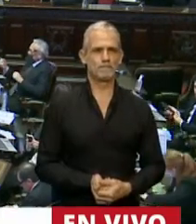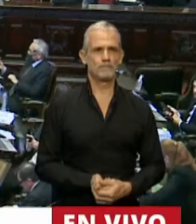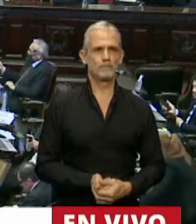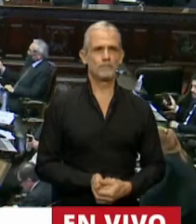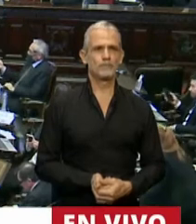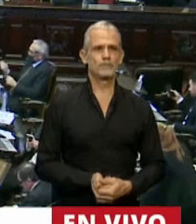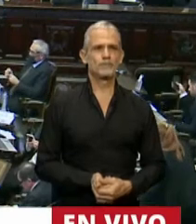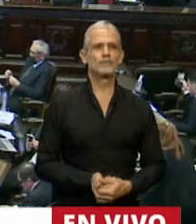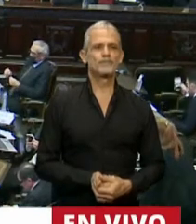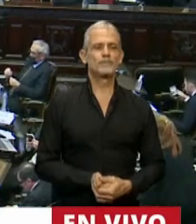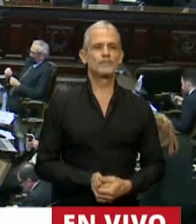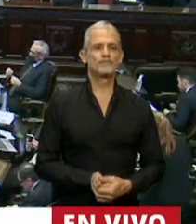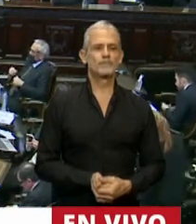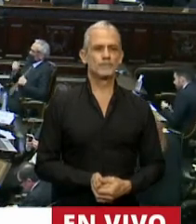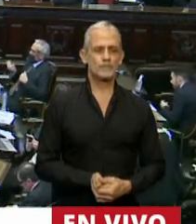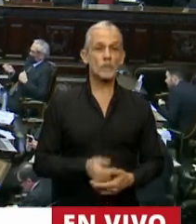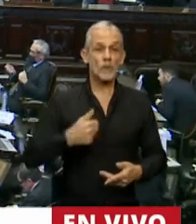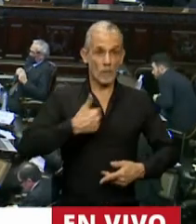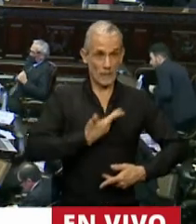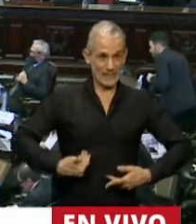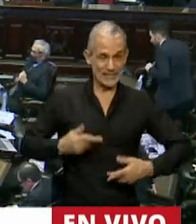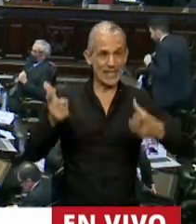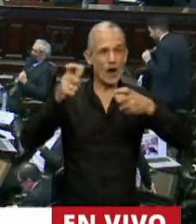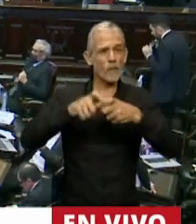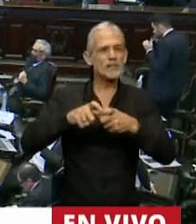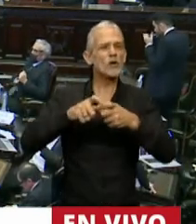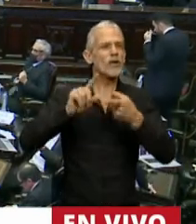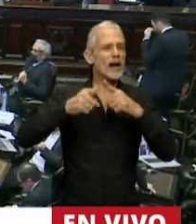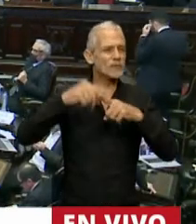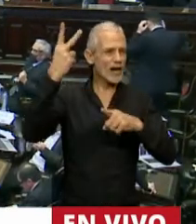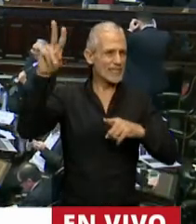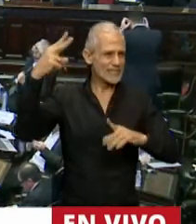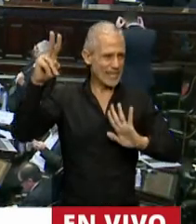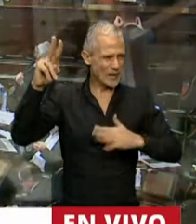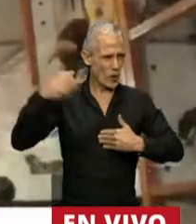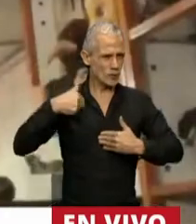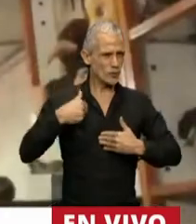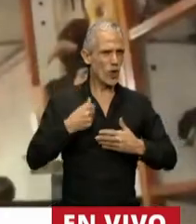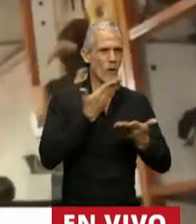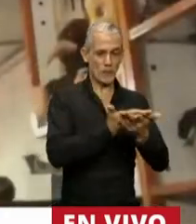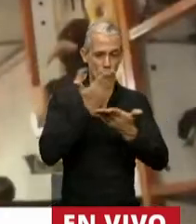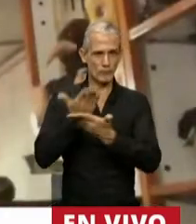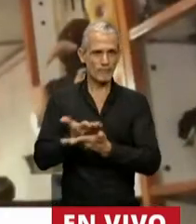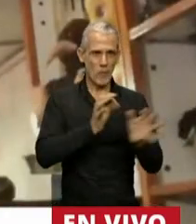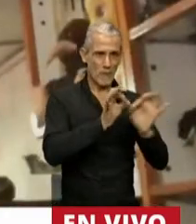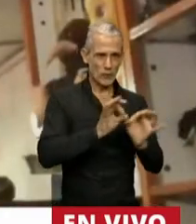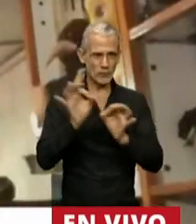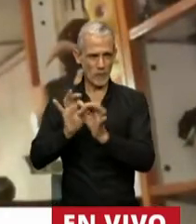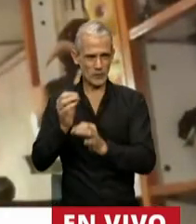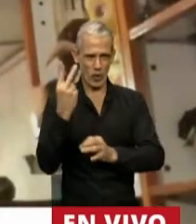Tengo la satisfacción como presidente de la Comisión de Relaciones Exteriores de presentar dos proyectos que tienen